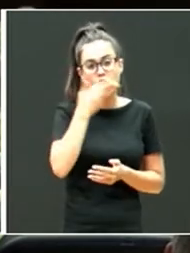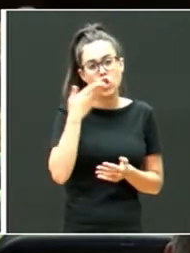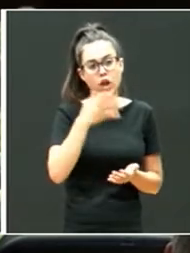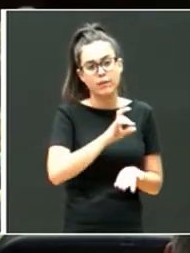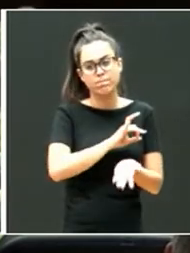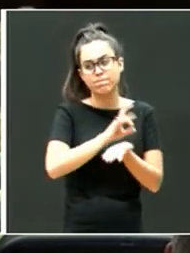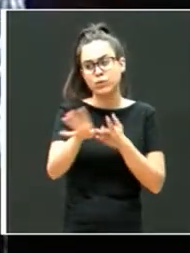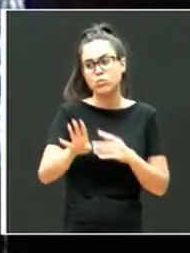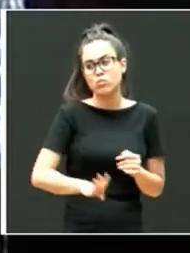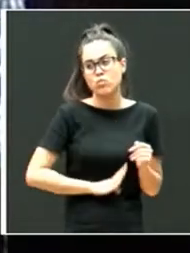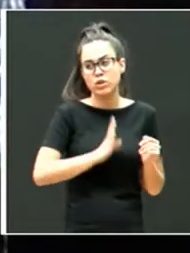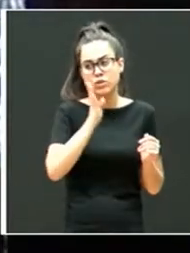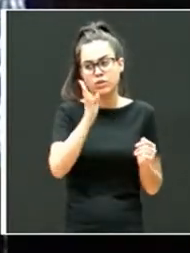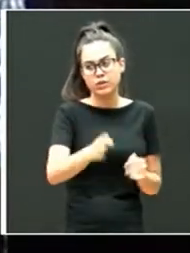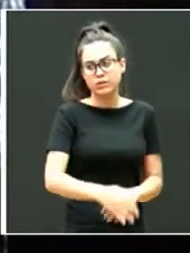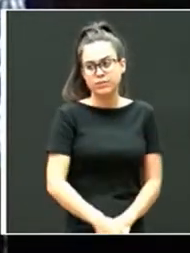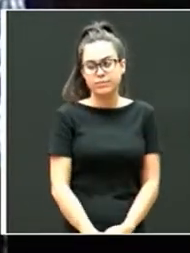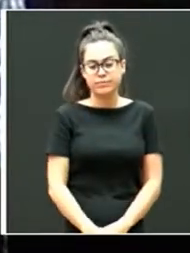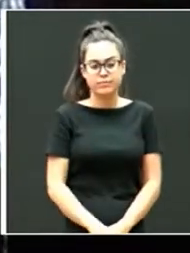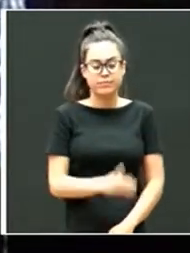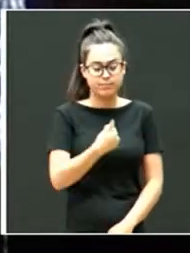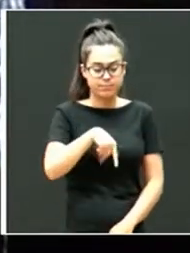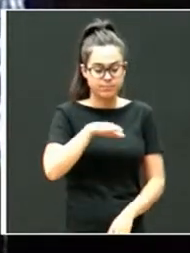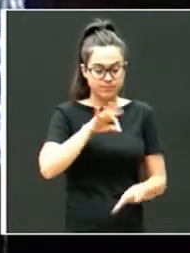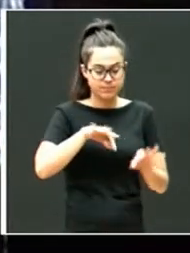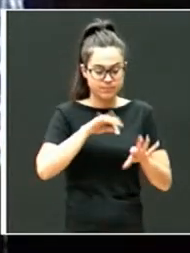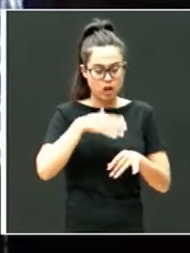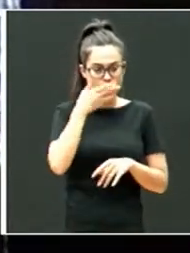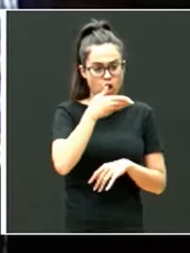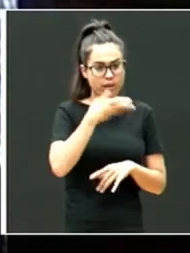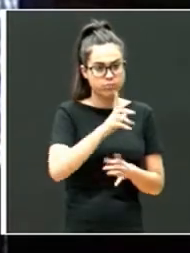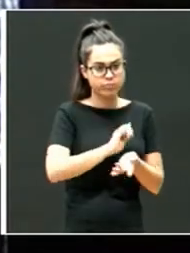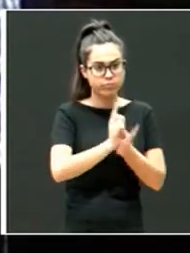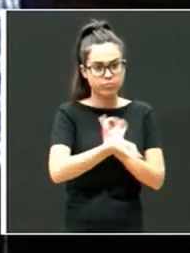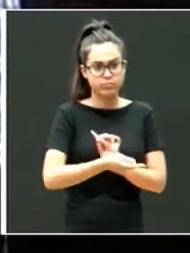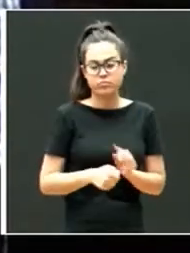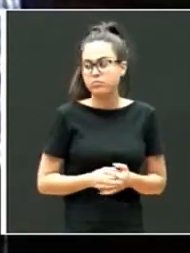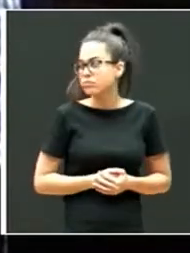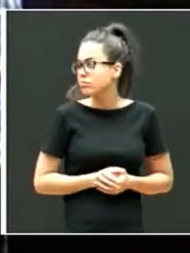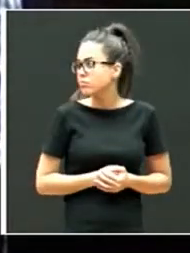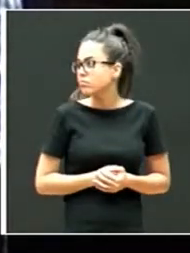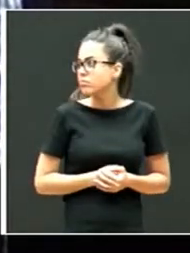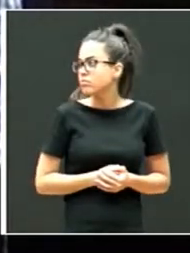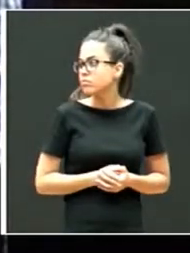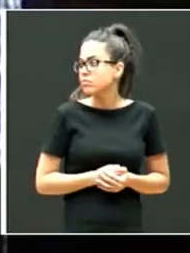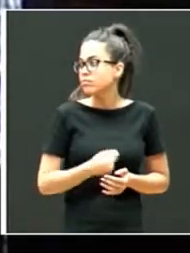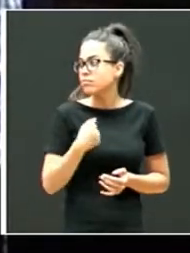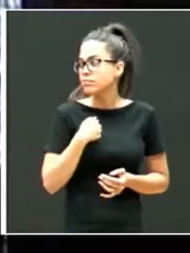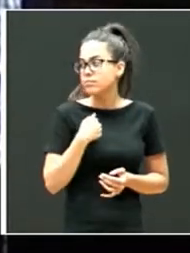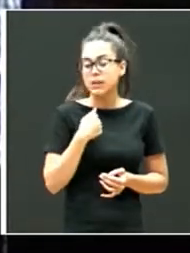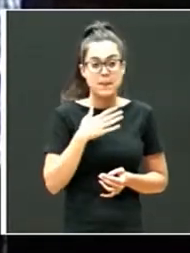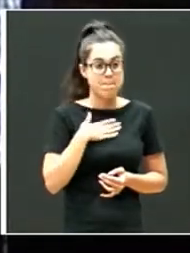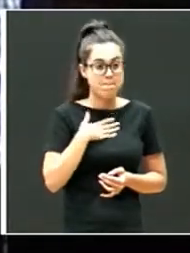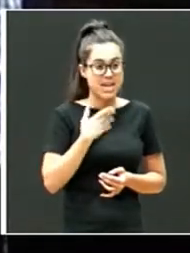del colegio. Decidimos cambiarlo desde el colegio y mi hijo empezó a ser otra persona.